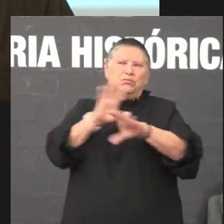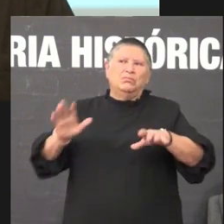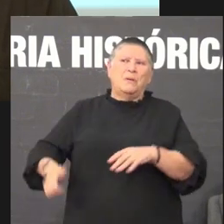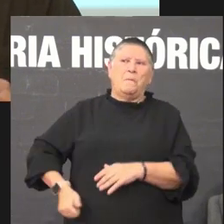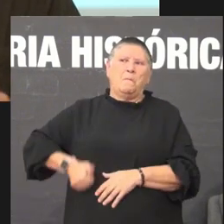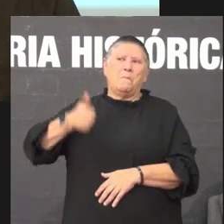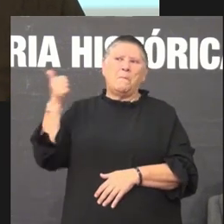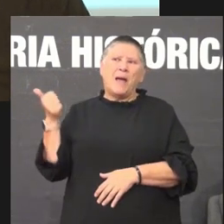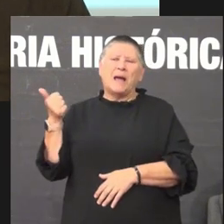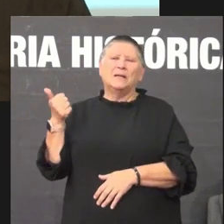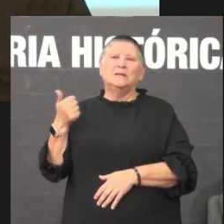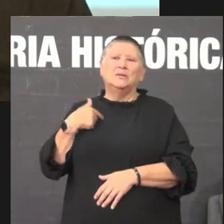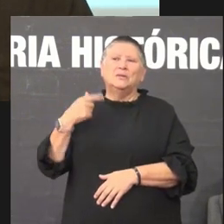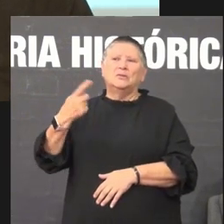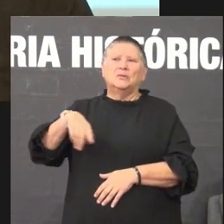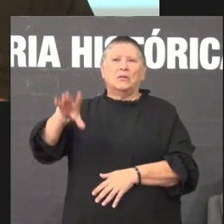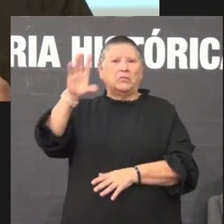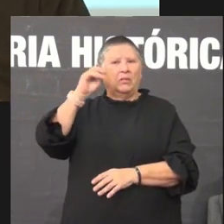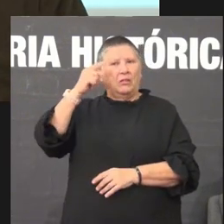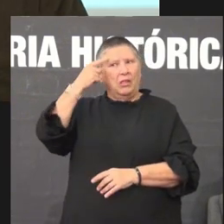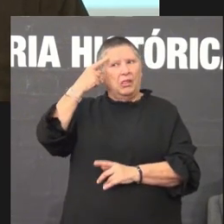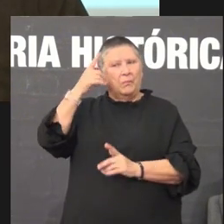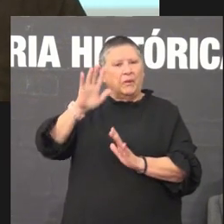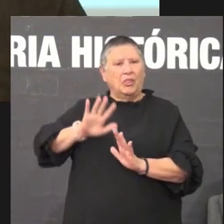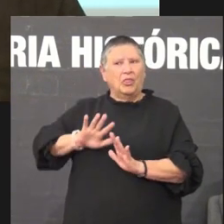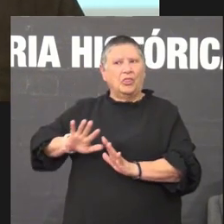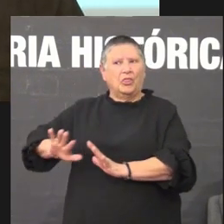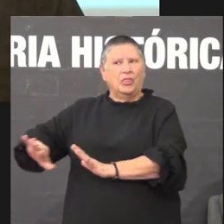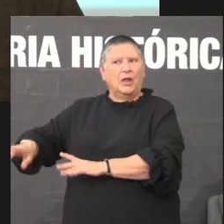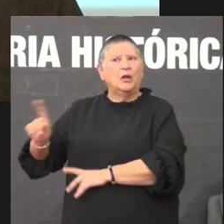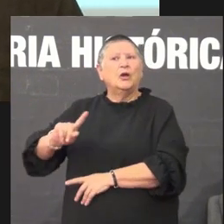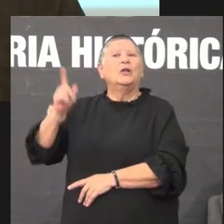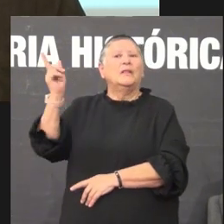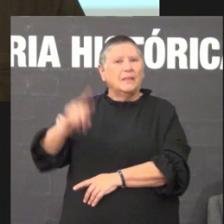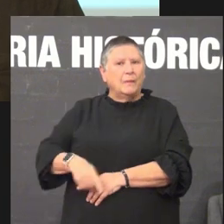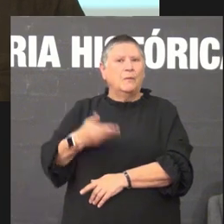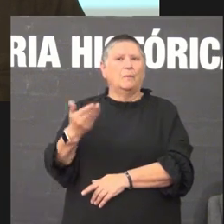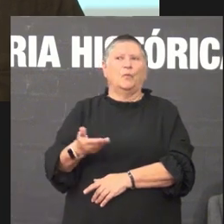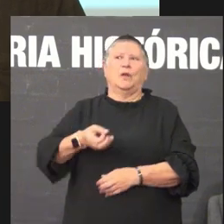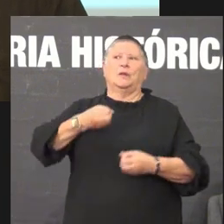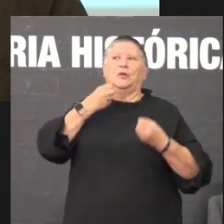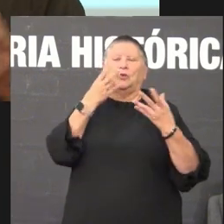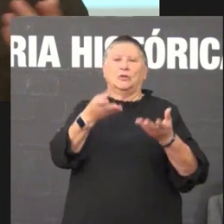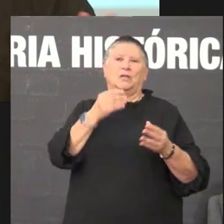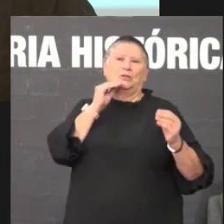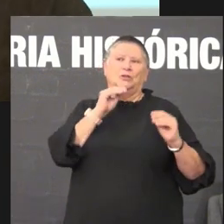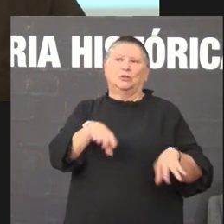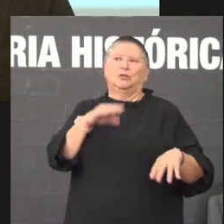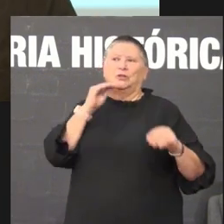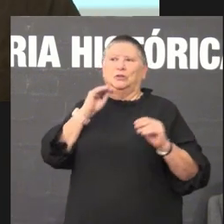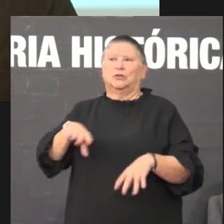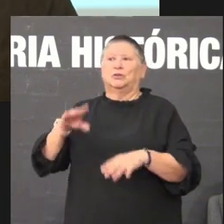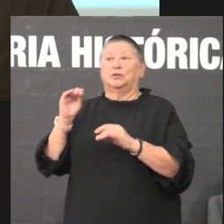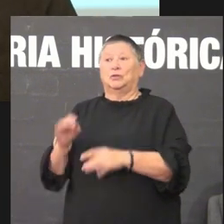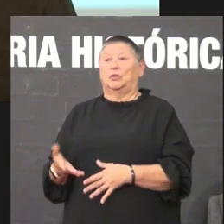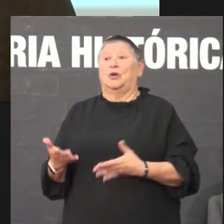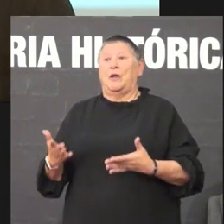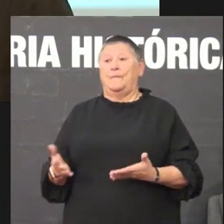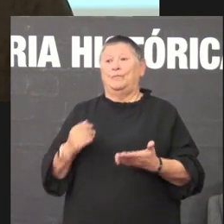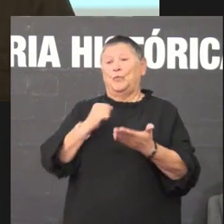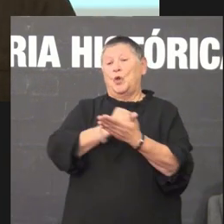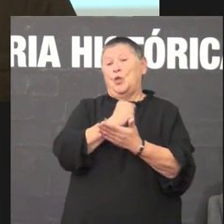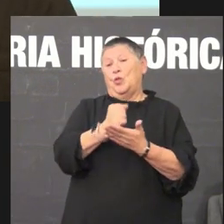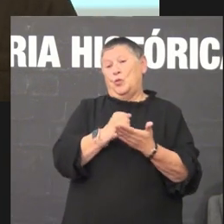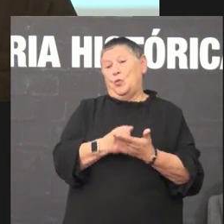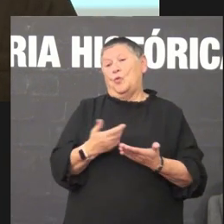maior é que tendemos a deixar de lado é que entón é necesario contar esas historias sobre o que comentas claro son agora efectivamente